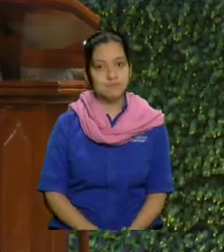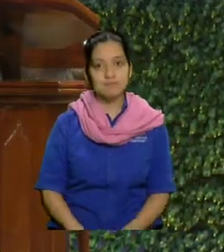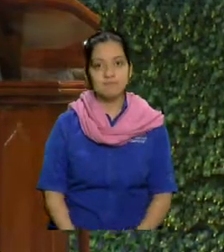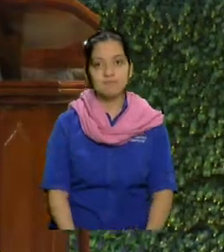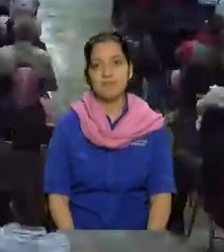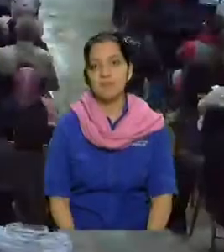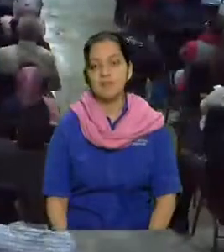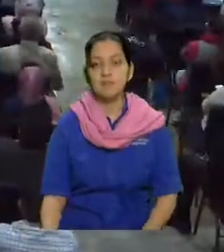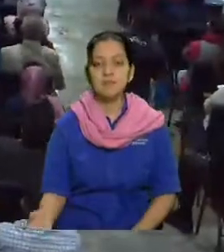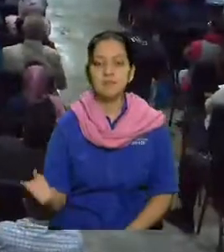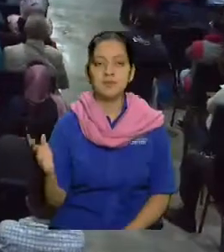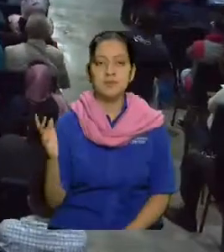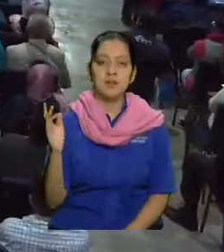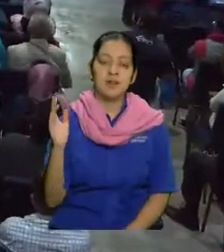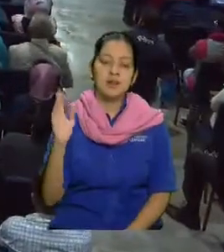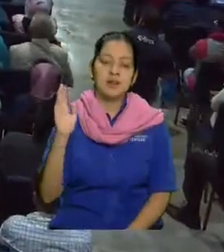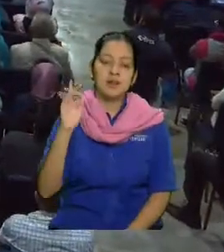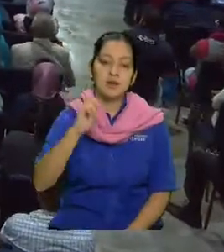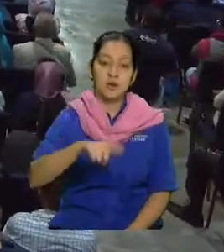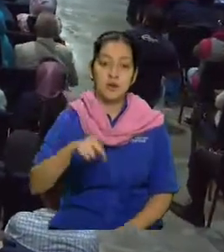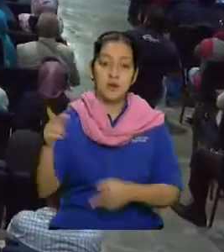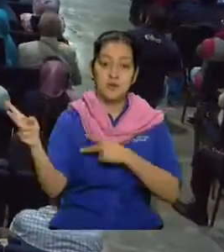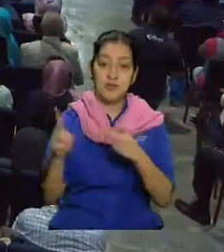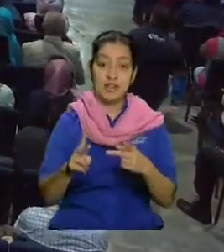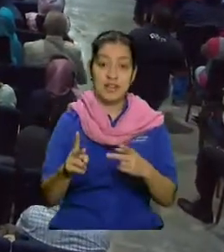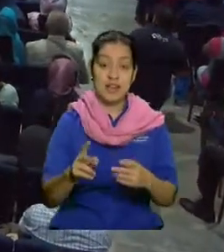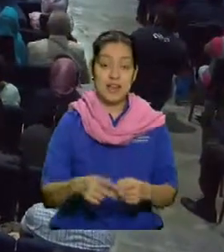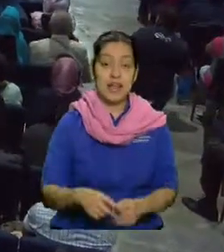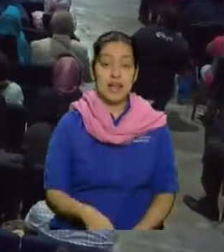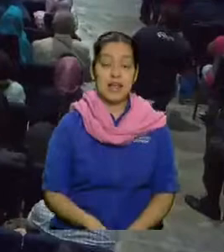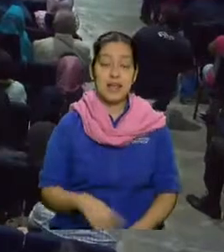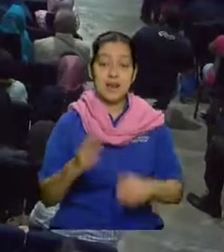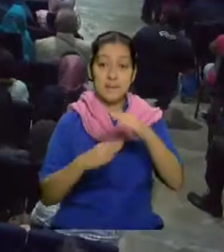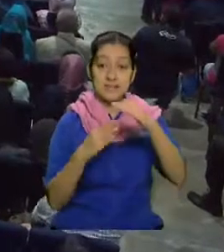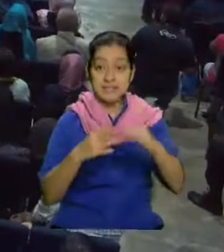Y de ahí es de donde viene el origen de la palabra matrimonio.